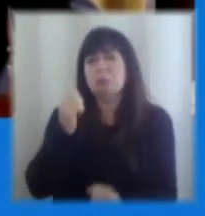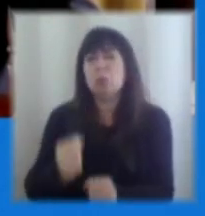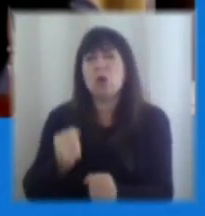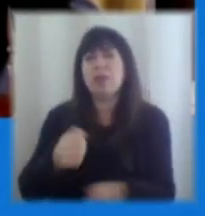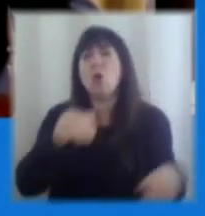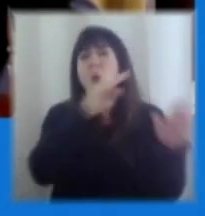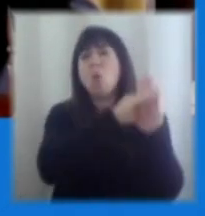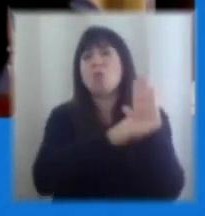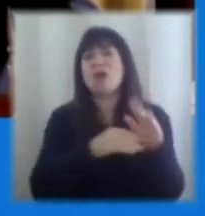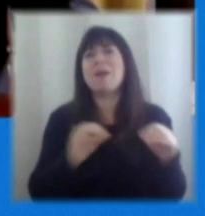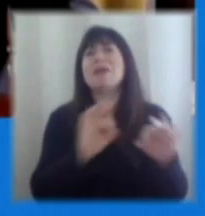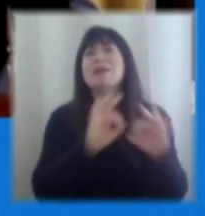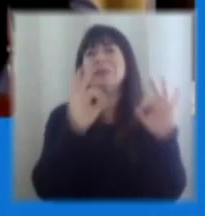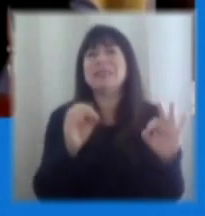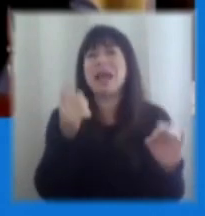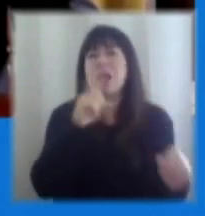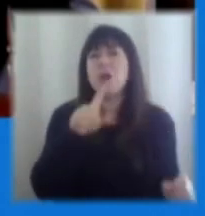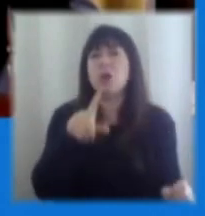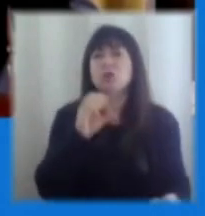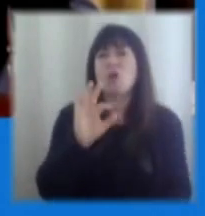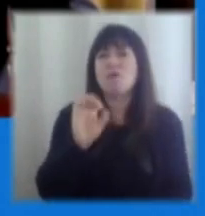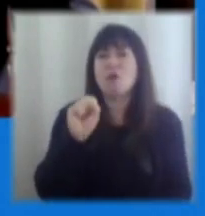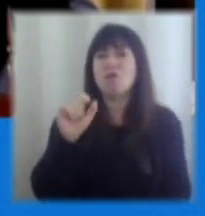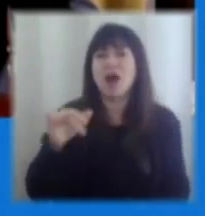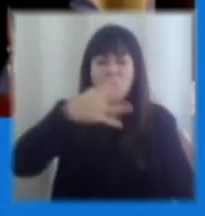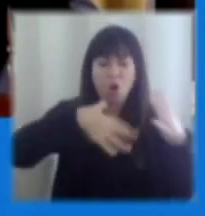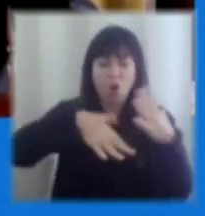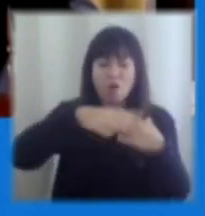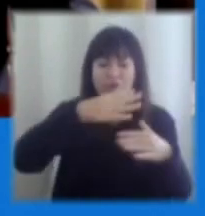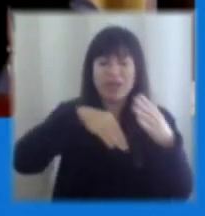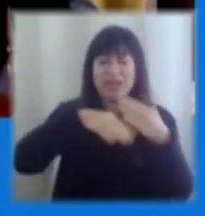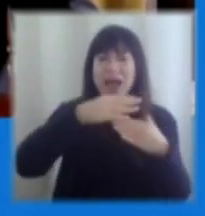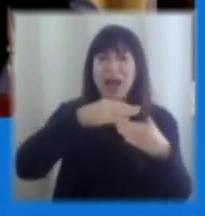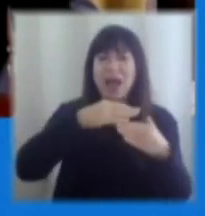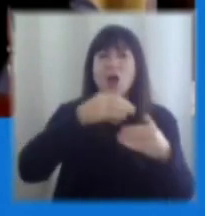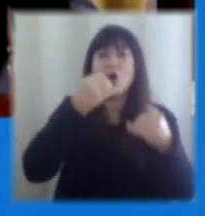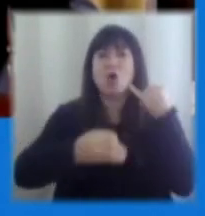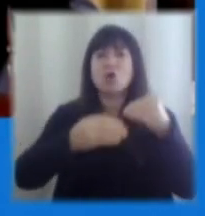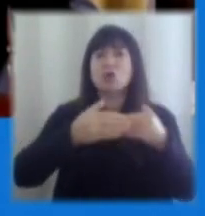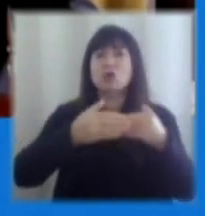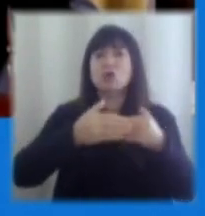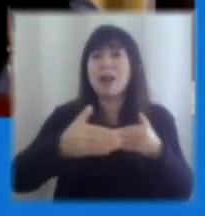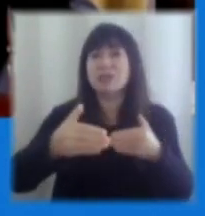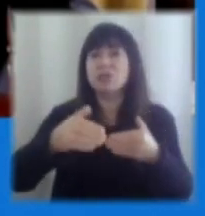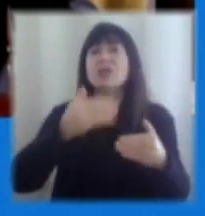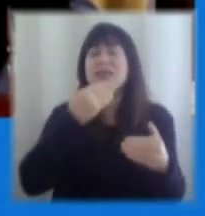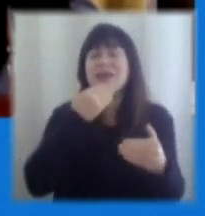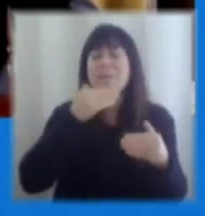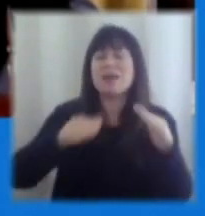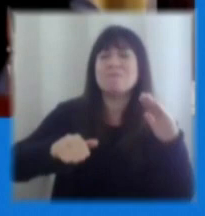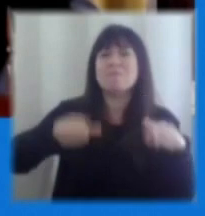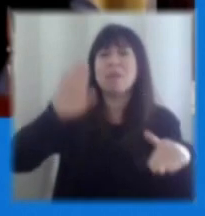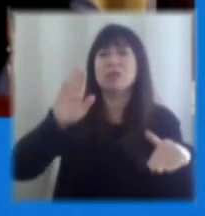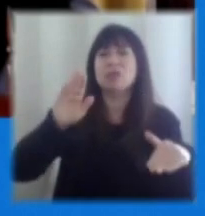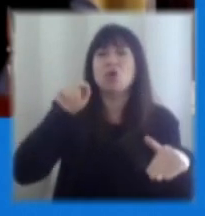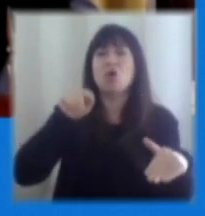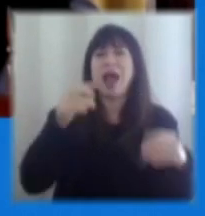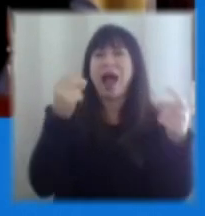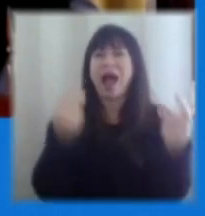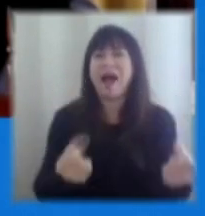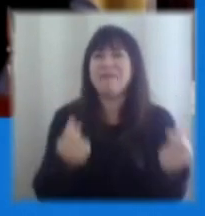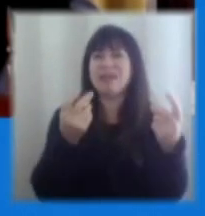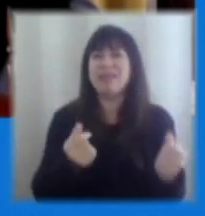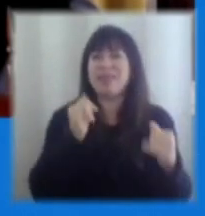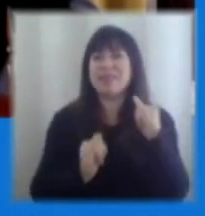espacio donde se combina el desafío de cortísimo plazo y al mismo tiempo tratar de que haya mayor natividad digital por así decirlo